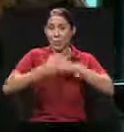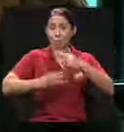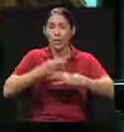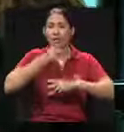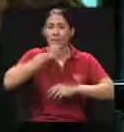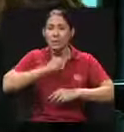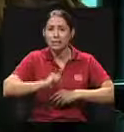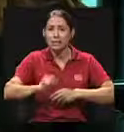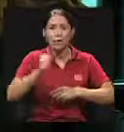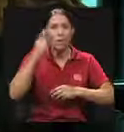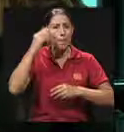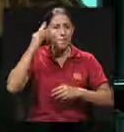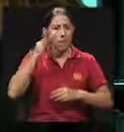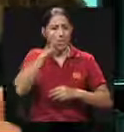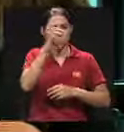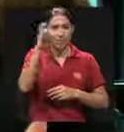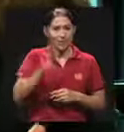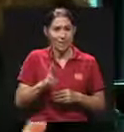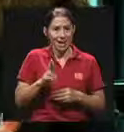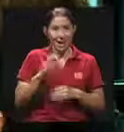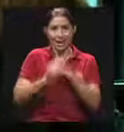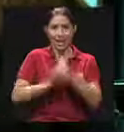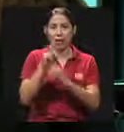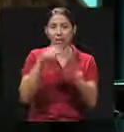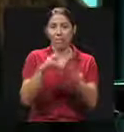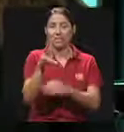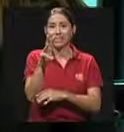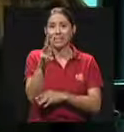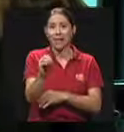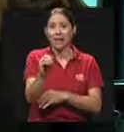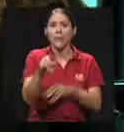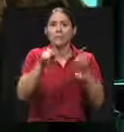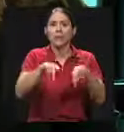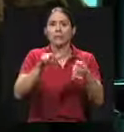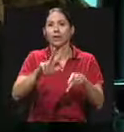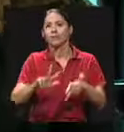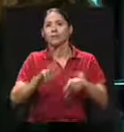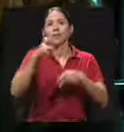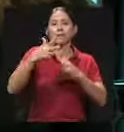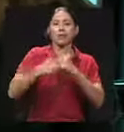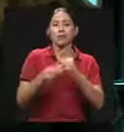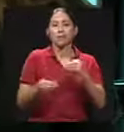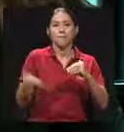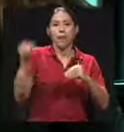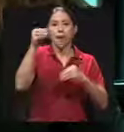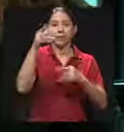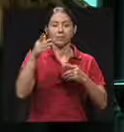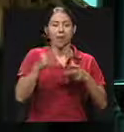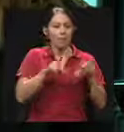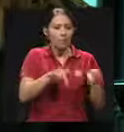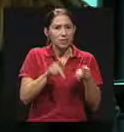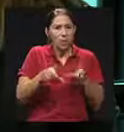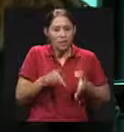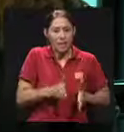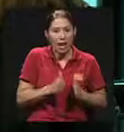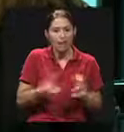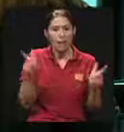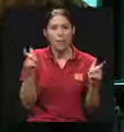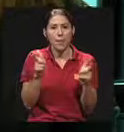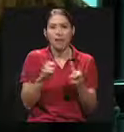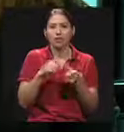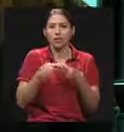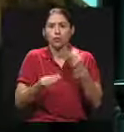prevé que en Costa Rica en el 2060 habrá el triple de adultos mayores que ahorita y la tasa de natalidad ha ido disminuyendo. Entonces,